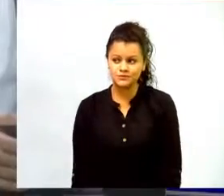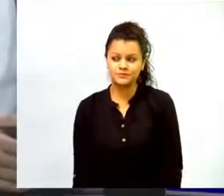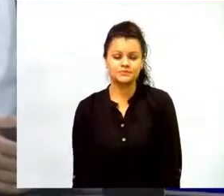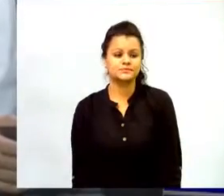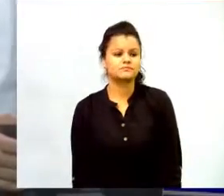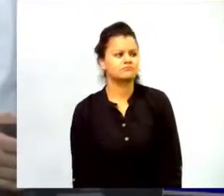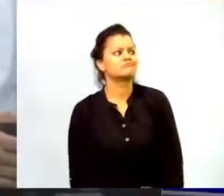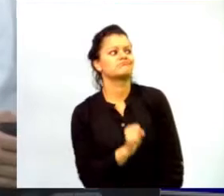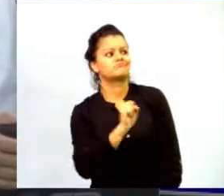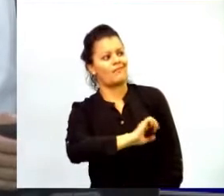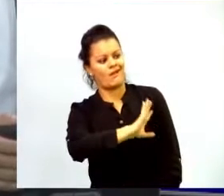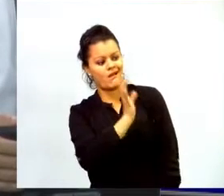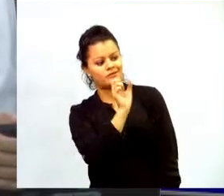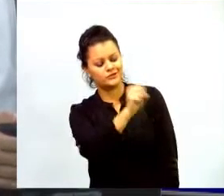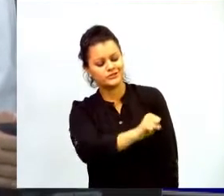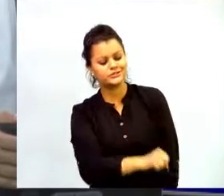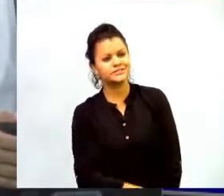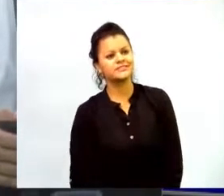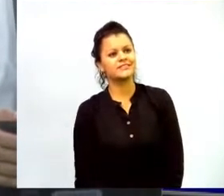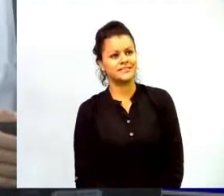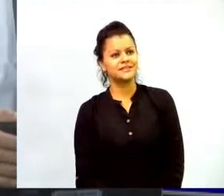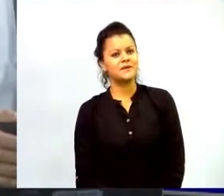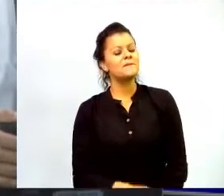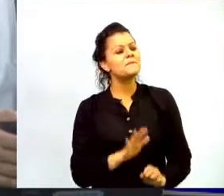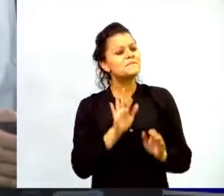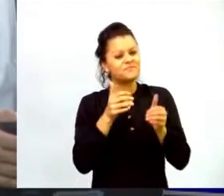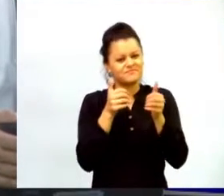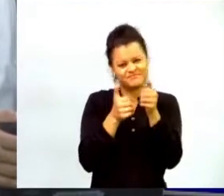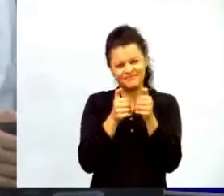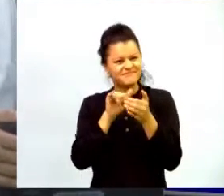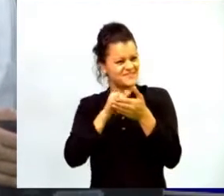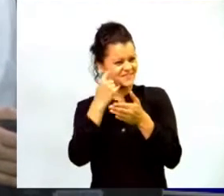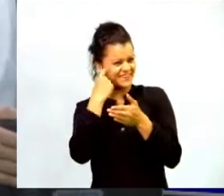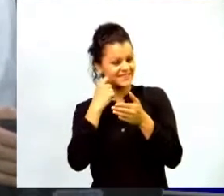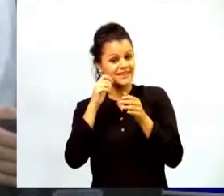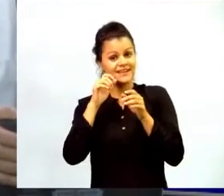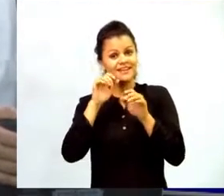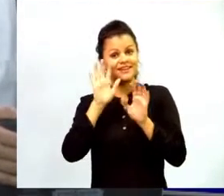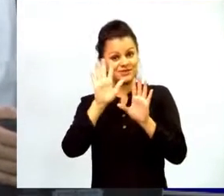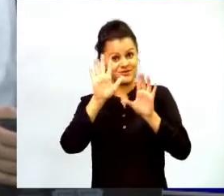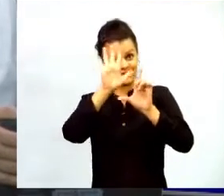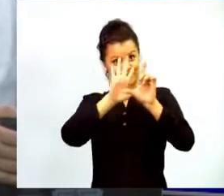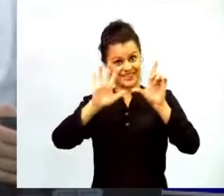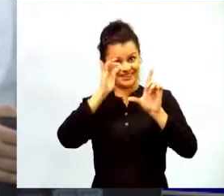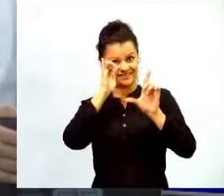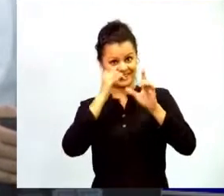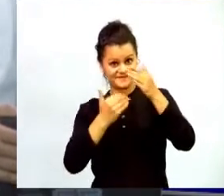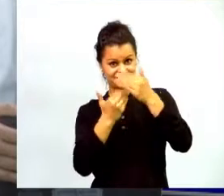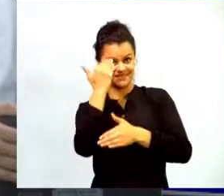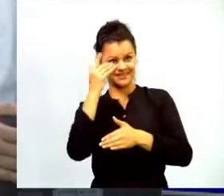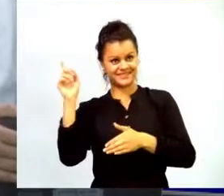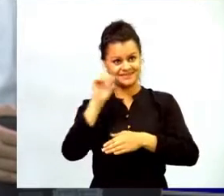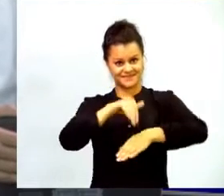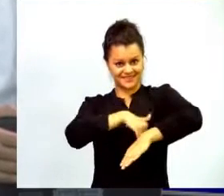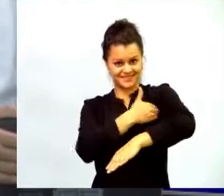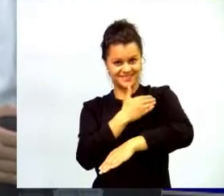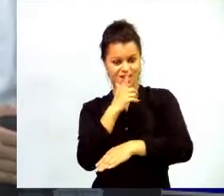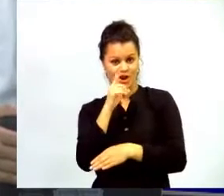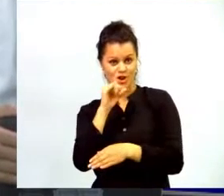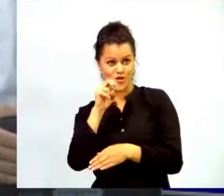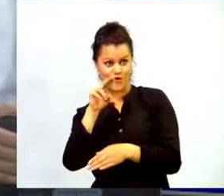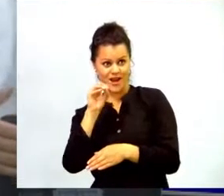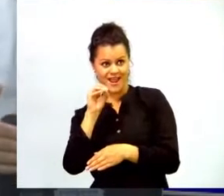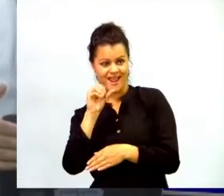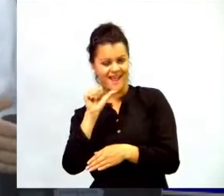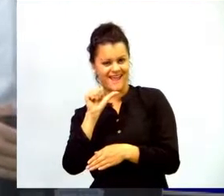si Carlos el videojuego como lo veíamos ayer en el video de apertura del ministro Luna vemos como los estudiantes